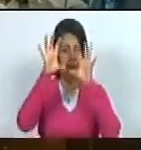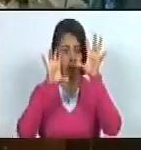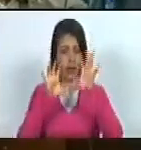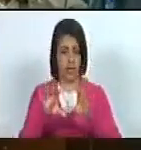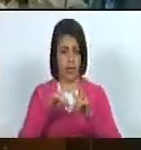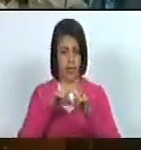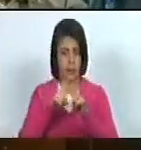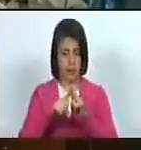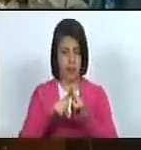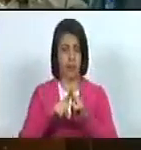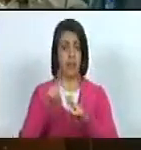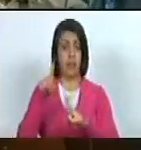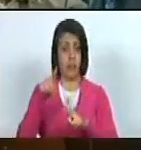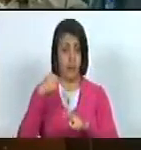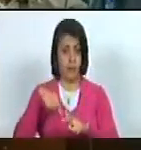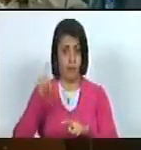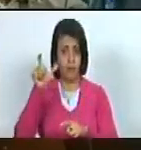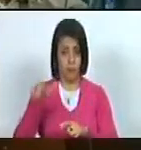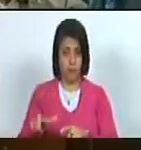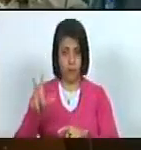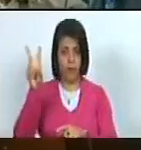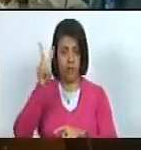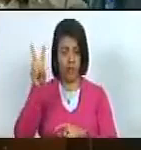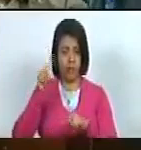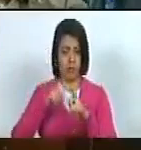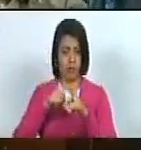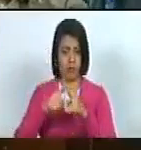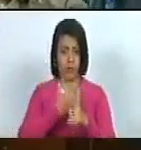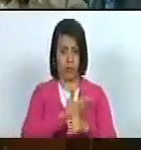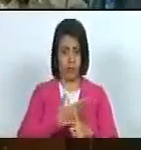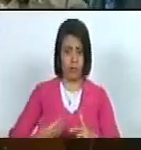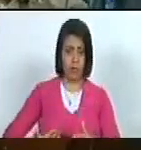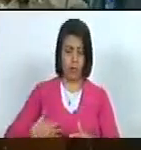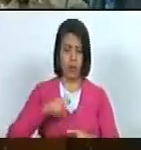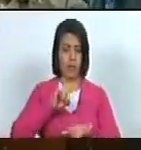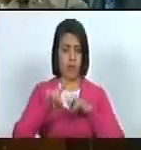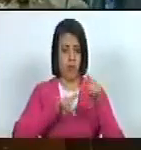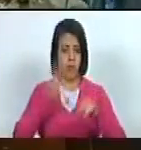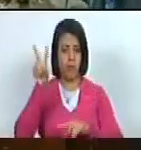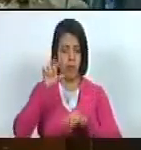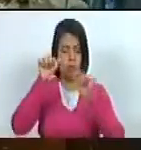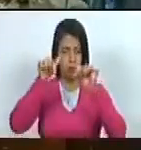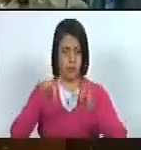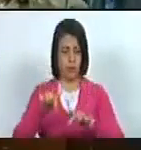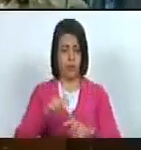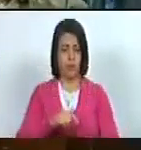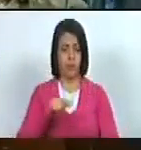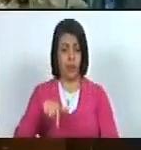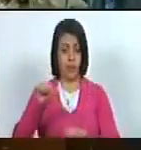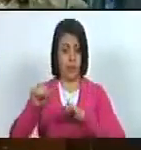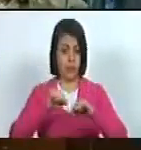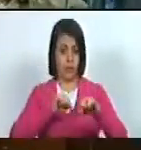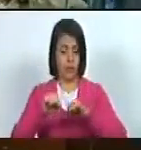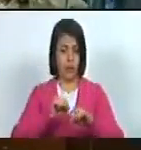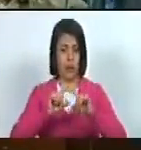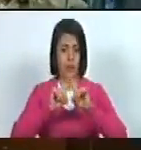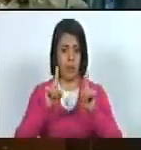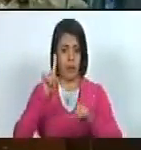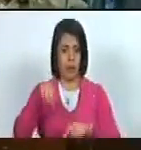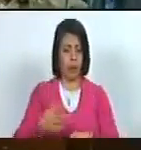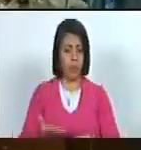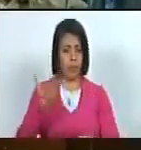alineados siendo Venezuela en ese momento y presidiendo Venezuela en ese momento ese movimiento pero